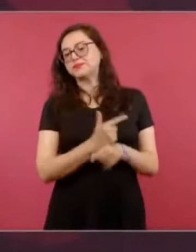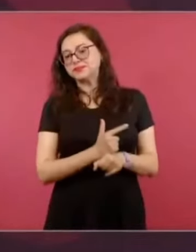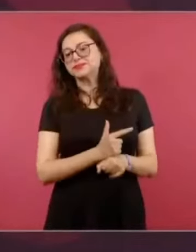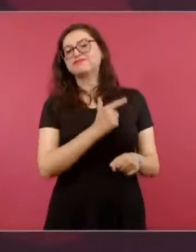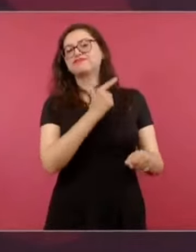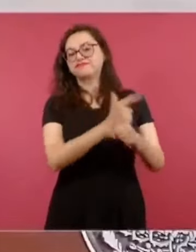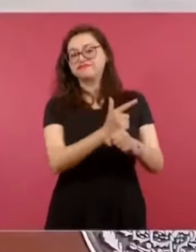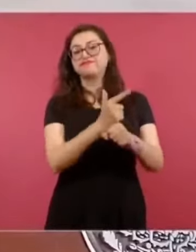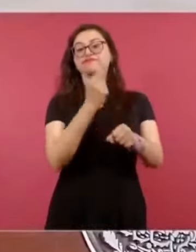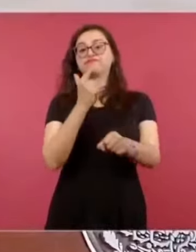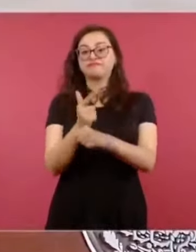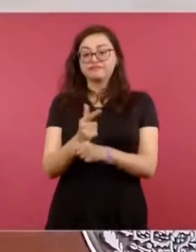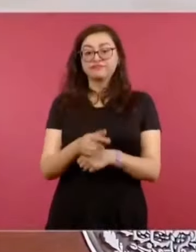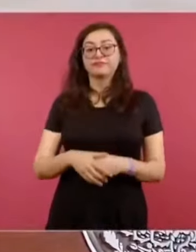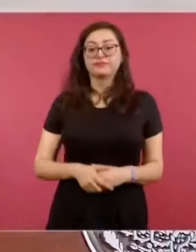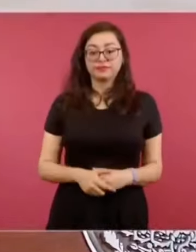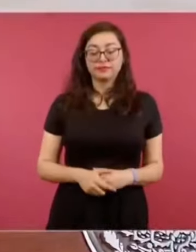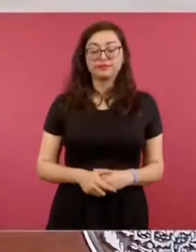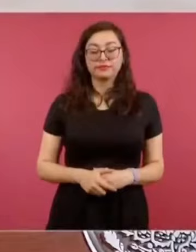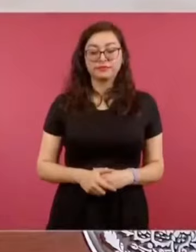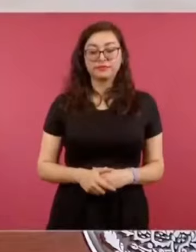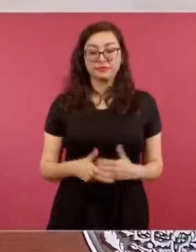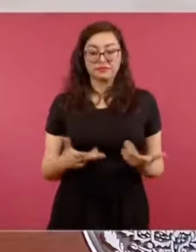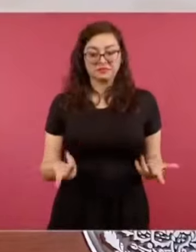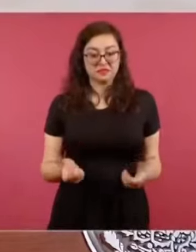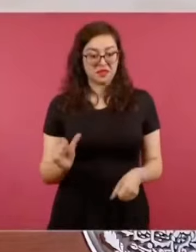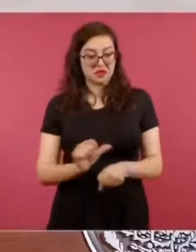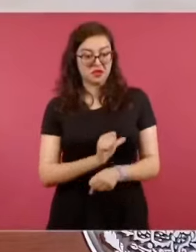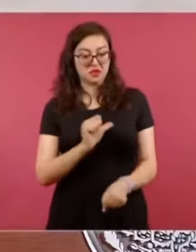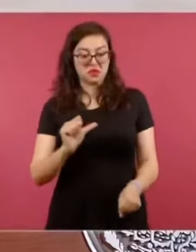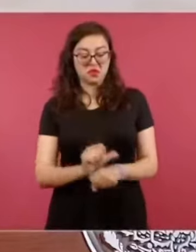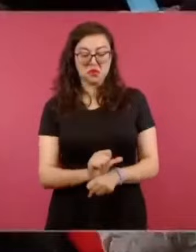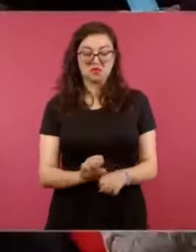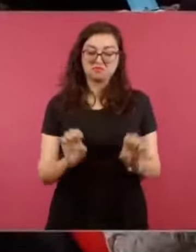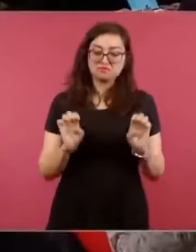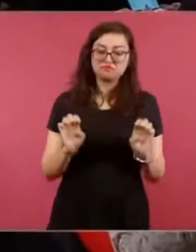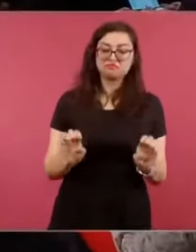camionetas de lujo trae,